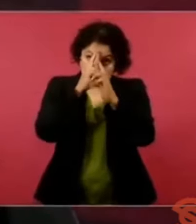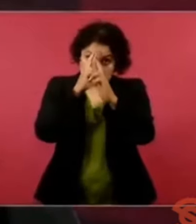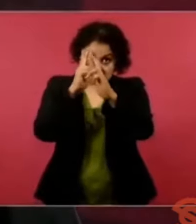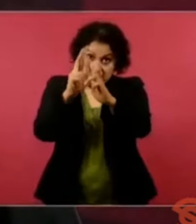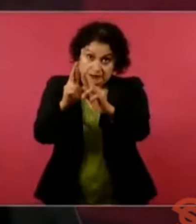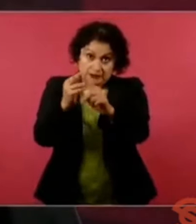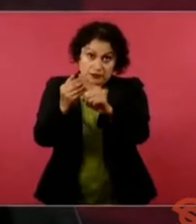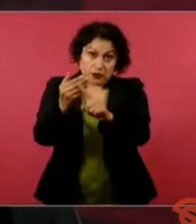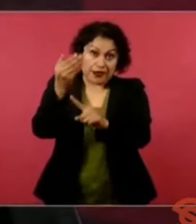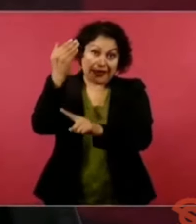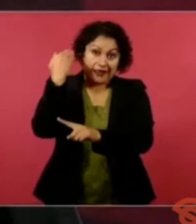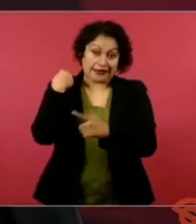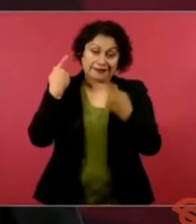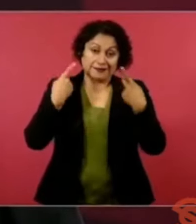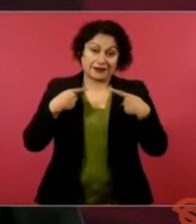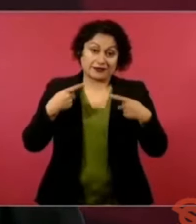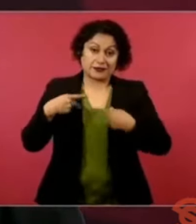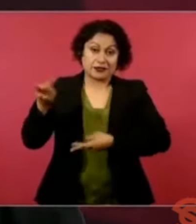oro